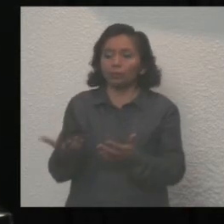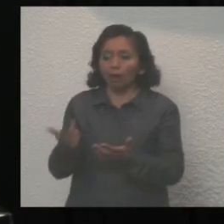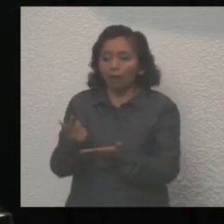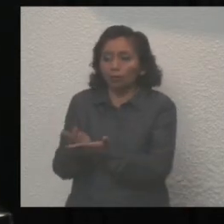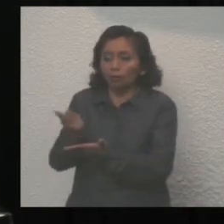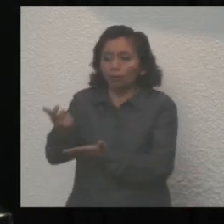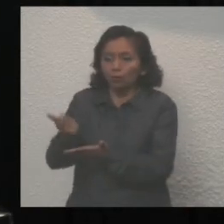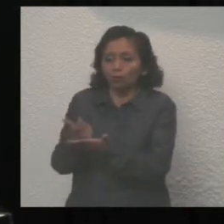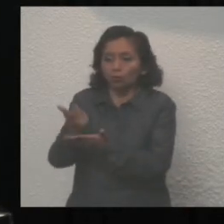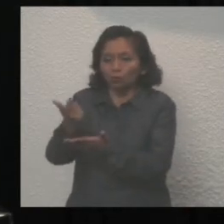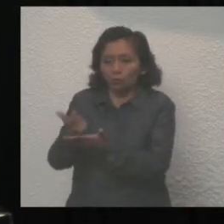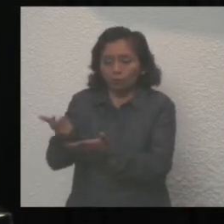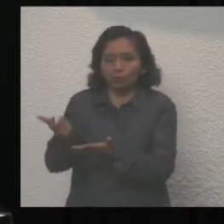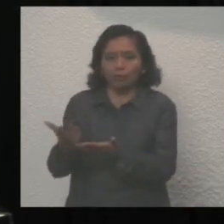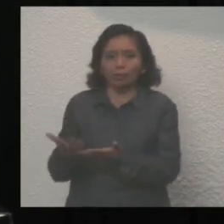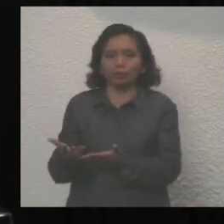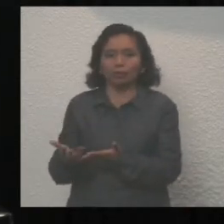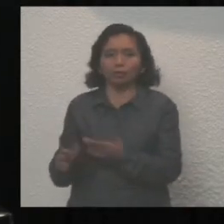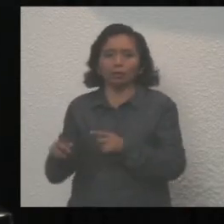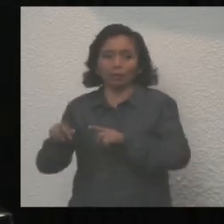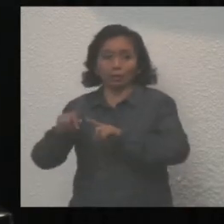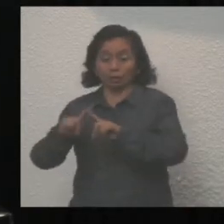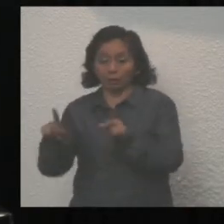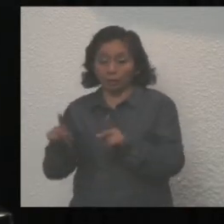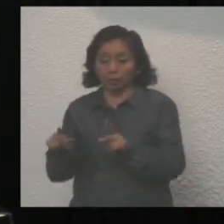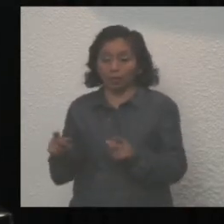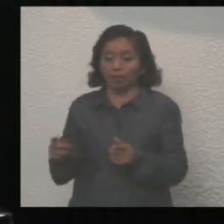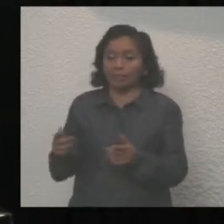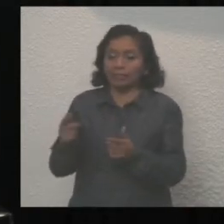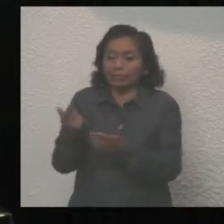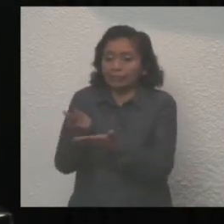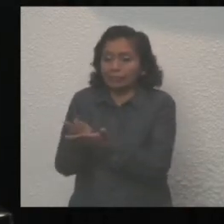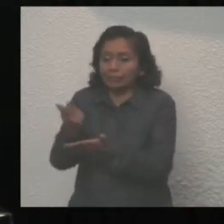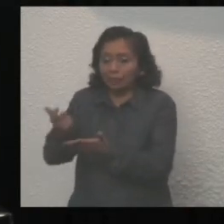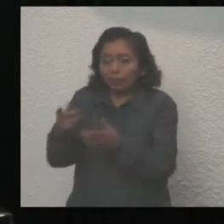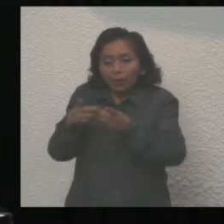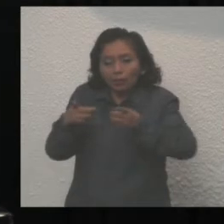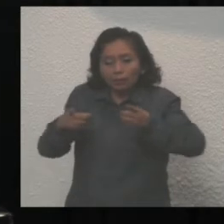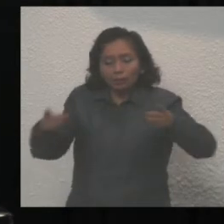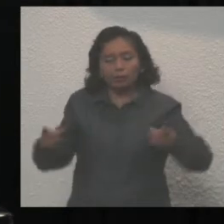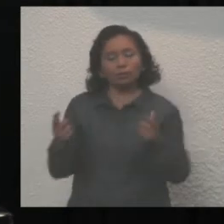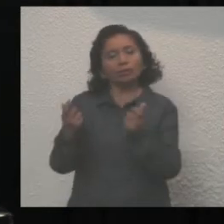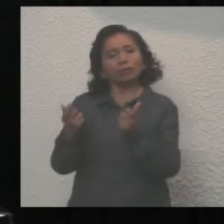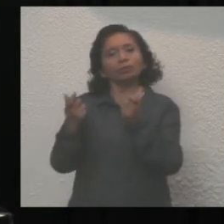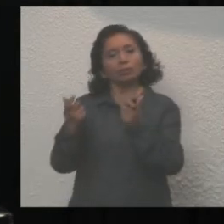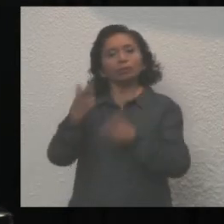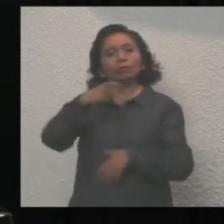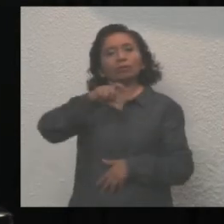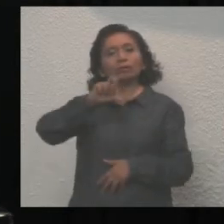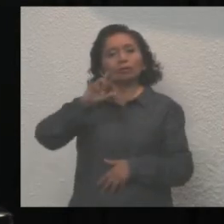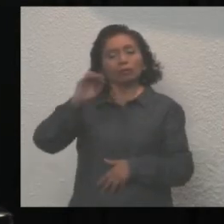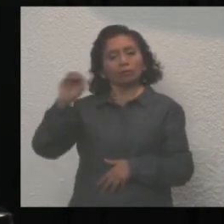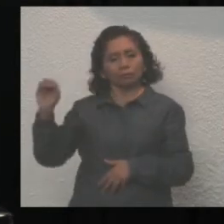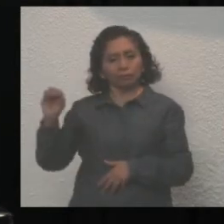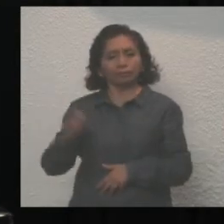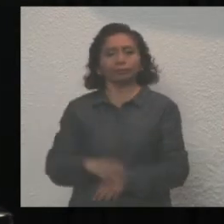federal y privada, inversión extra para el desarrollo y crecimiento de Quintana Roo.